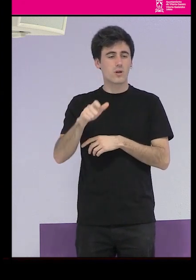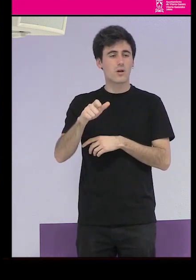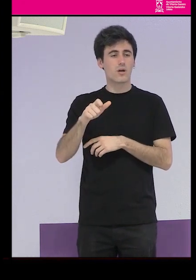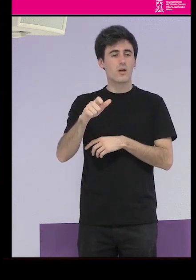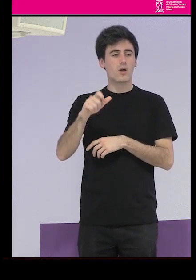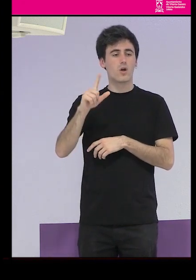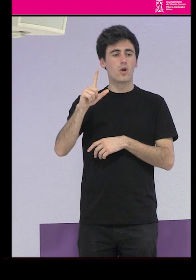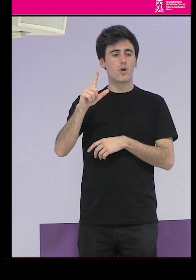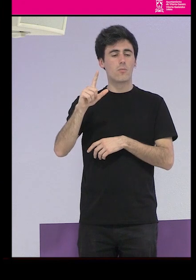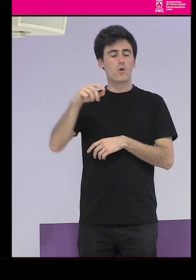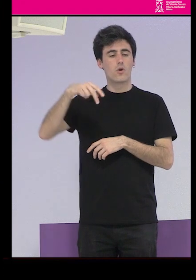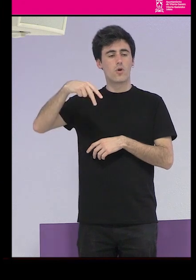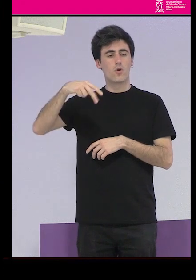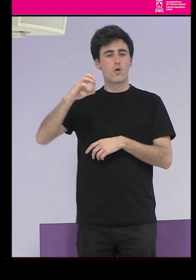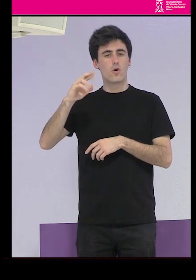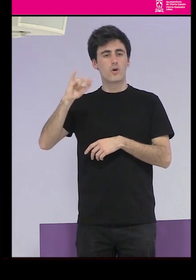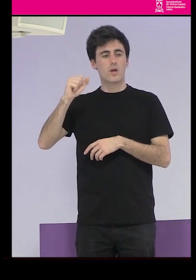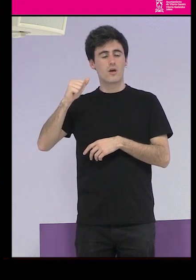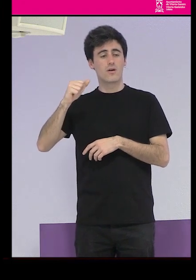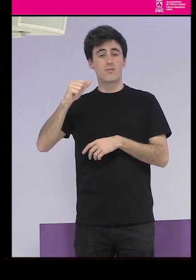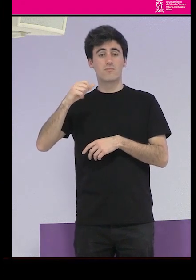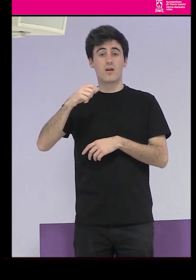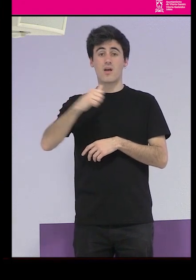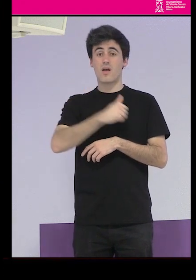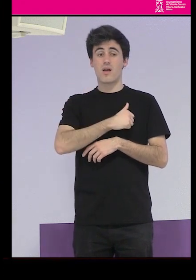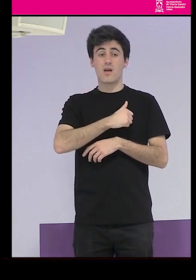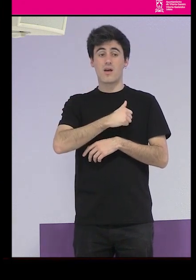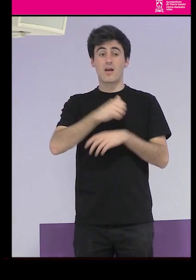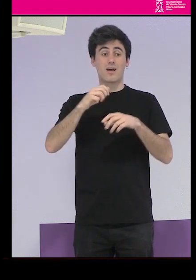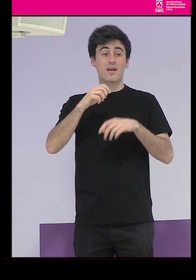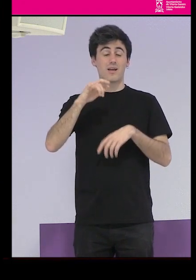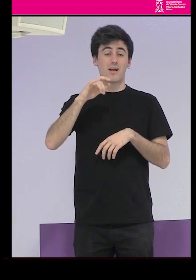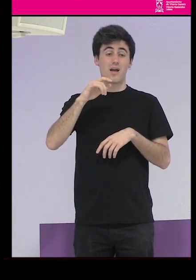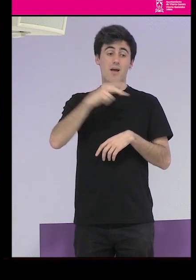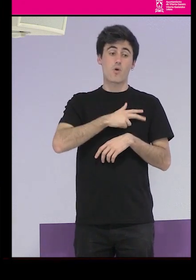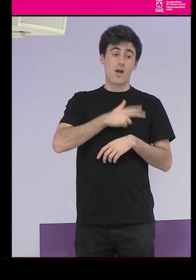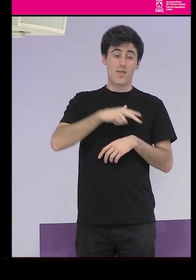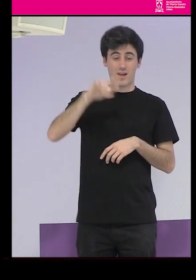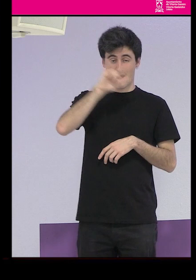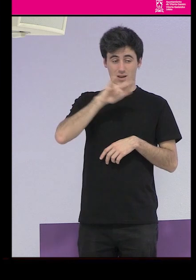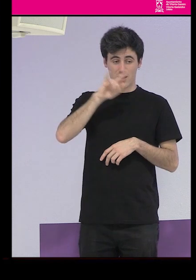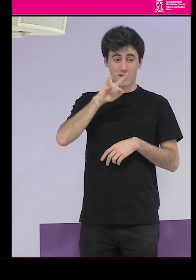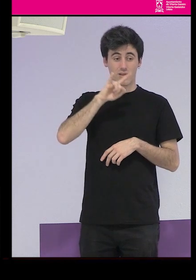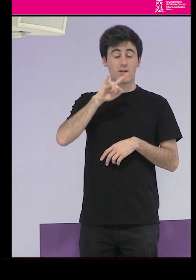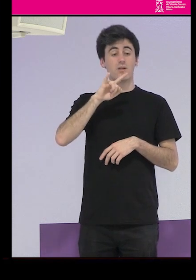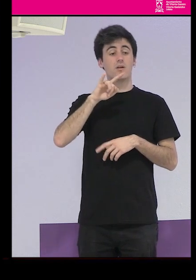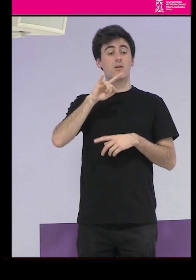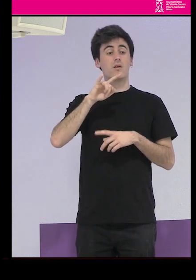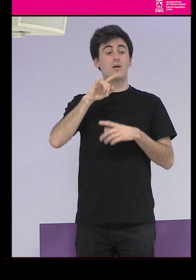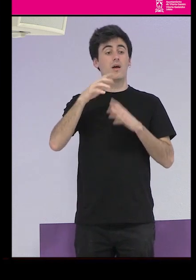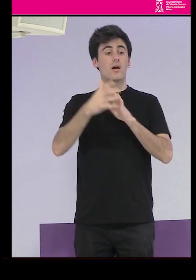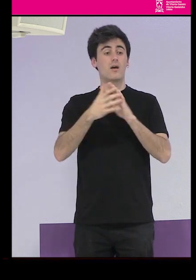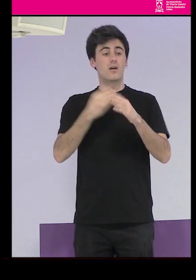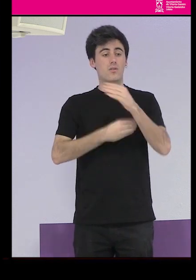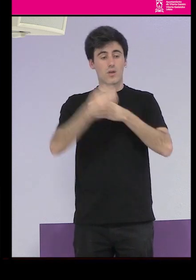Elmami que es abogada canaria de origen saharaui y hablará de la resistencia migrante y